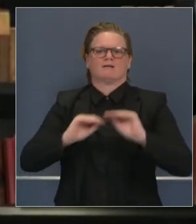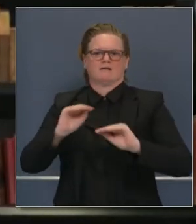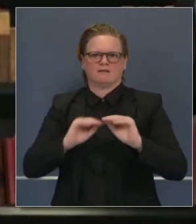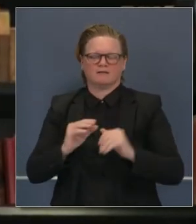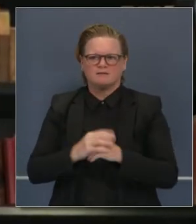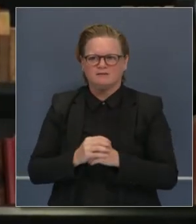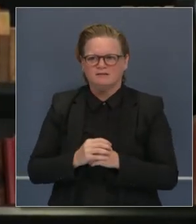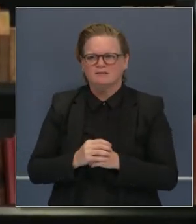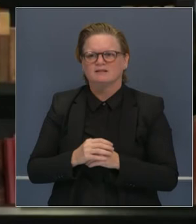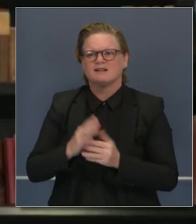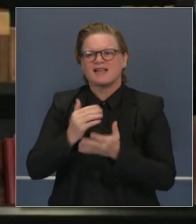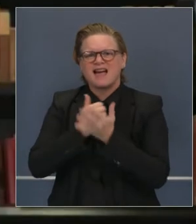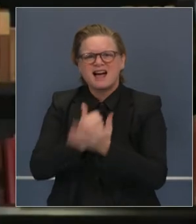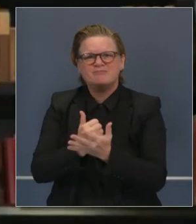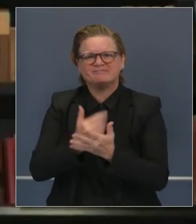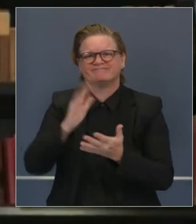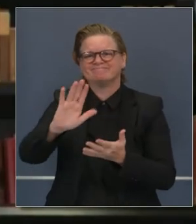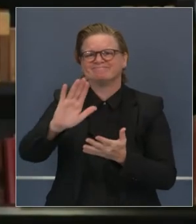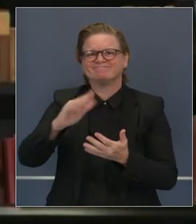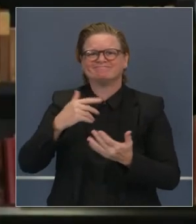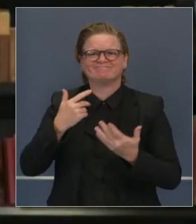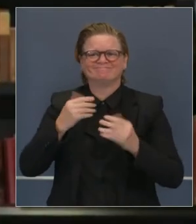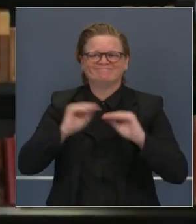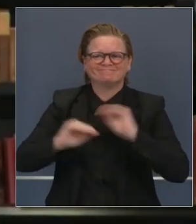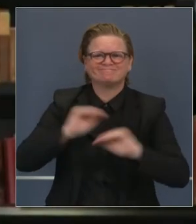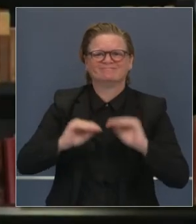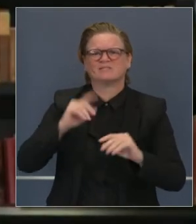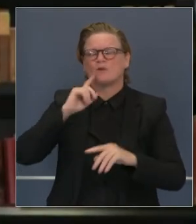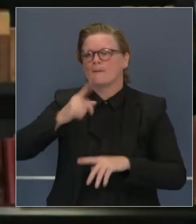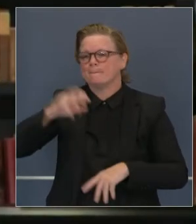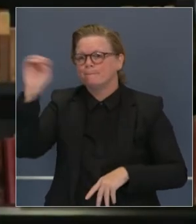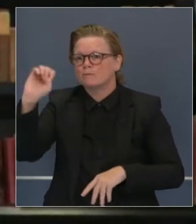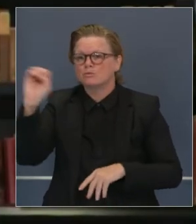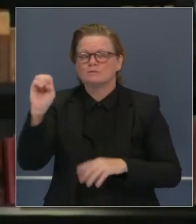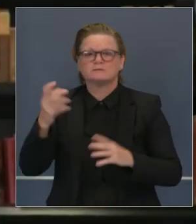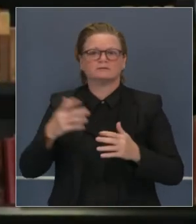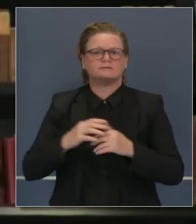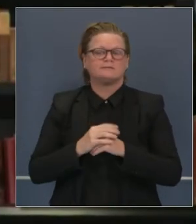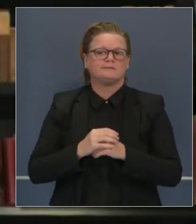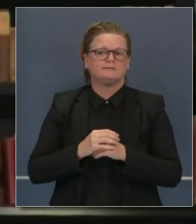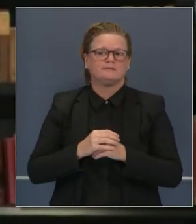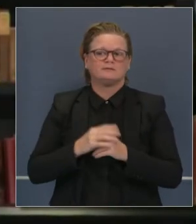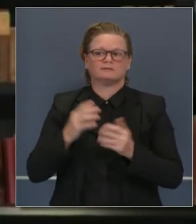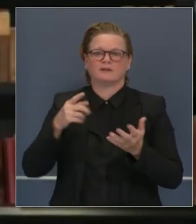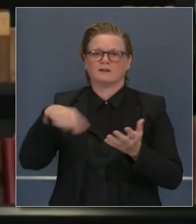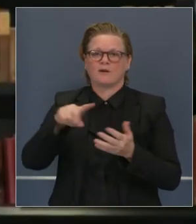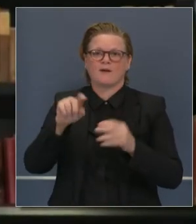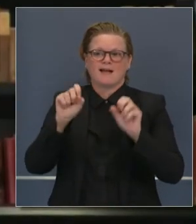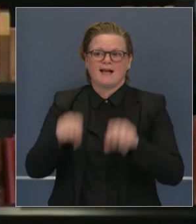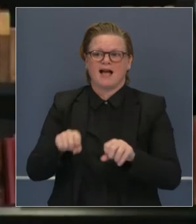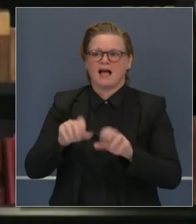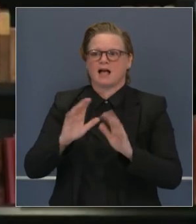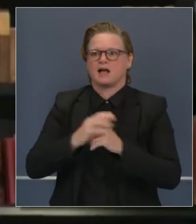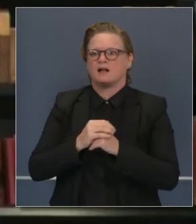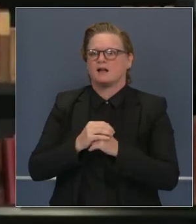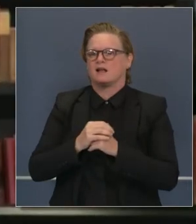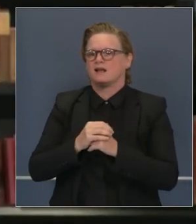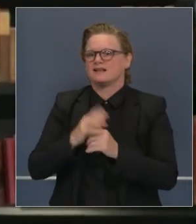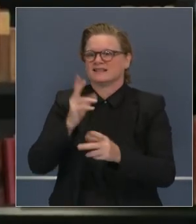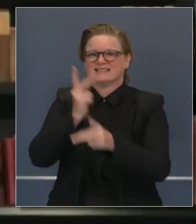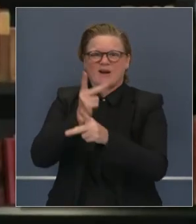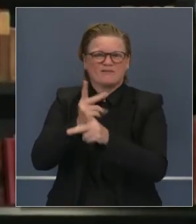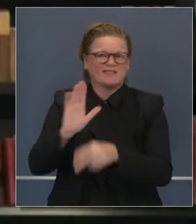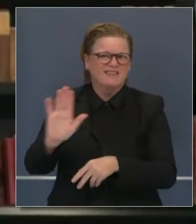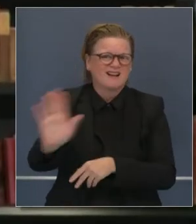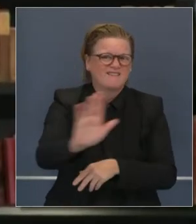ayuda, financiamiento específico, fondos específicos para que la gente tuviera la capacidad